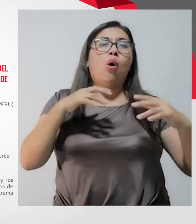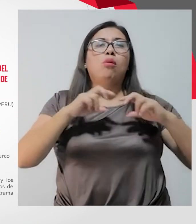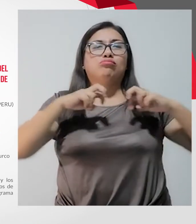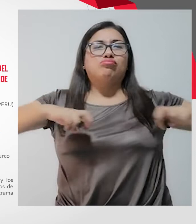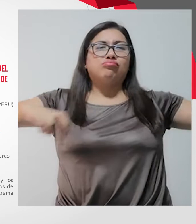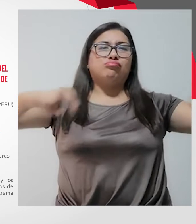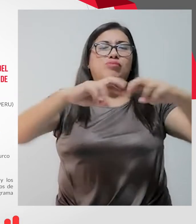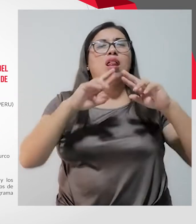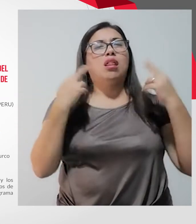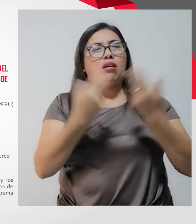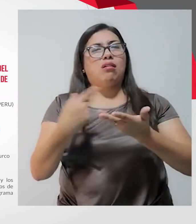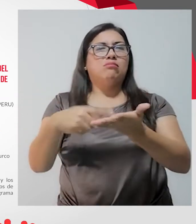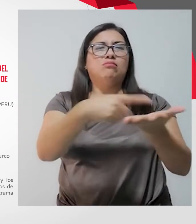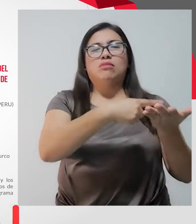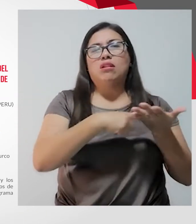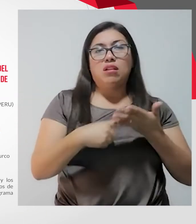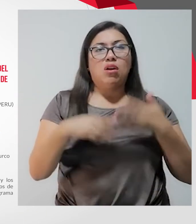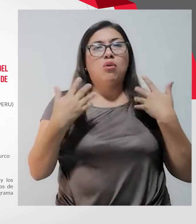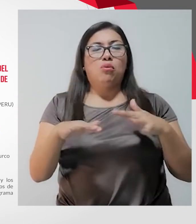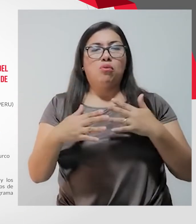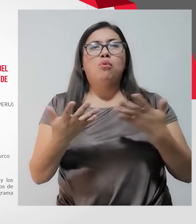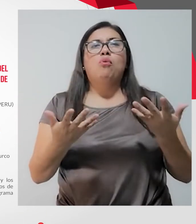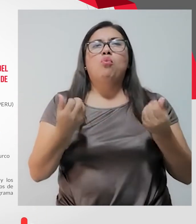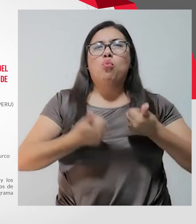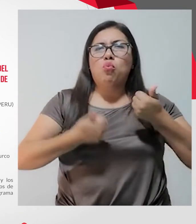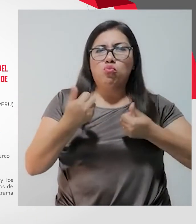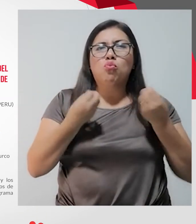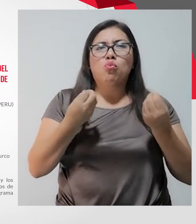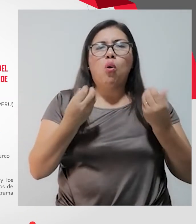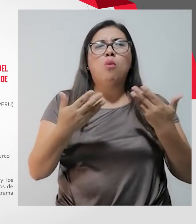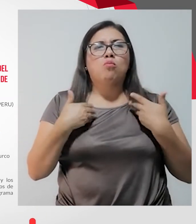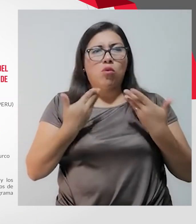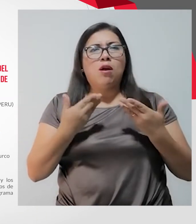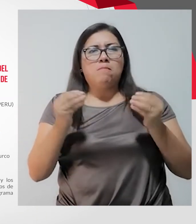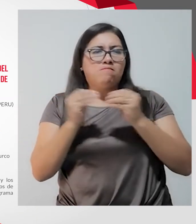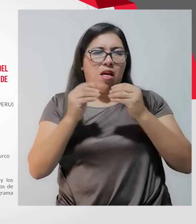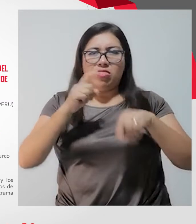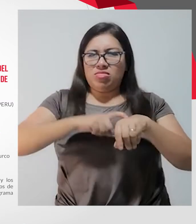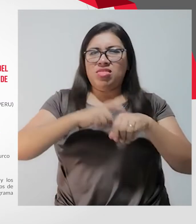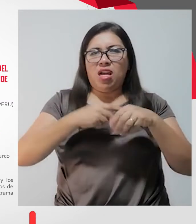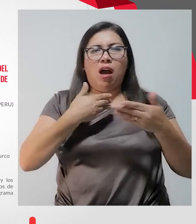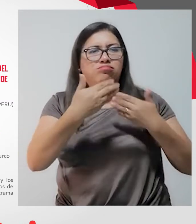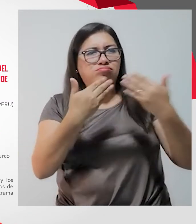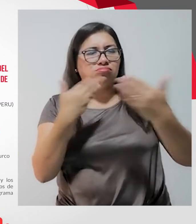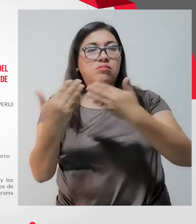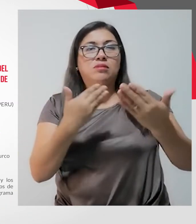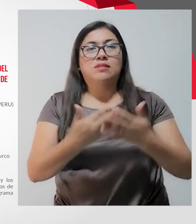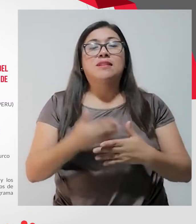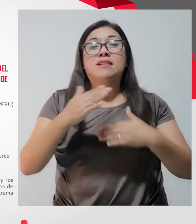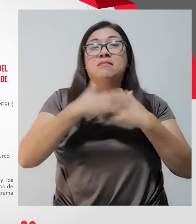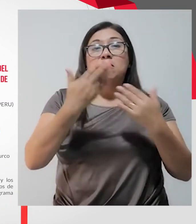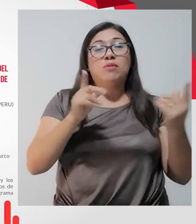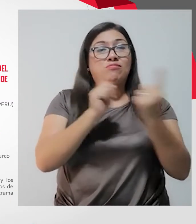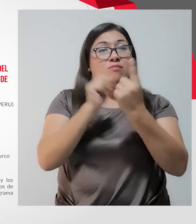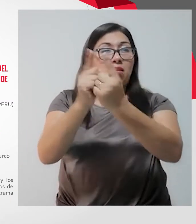en un plan de acción sostenido a desarrollarse en un mediano y largo plazo. Después de terminar